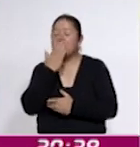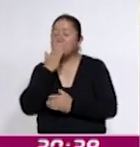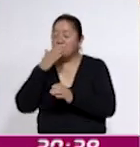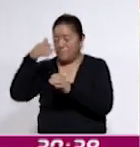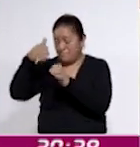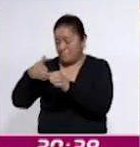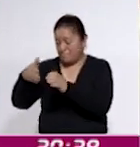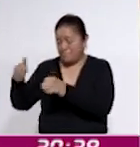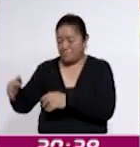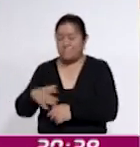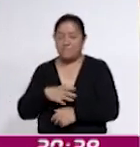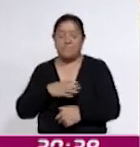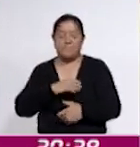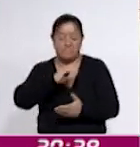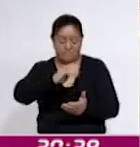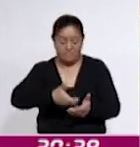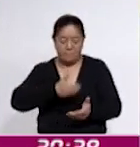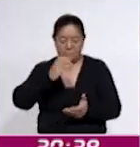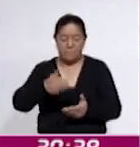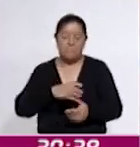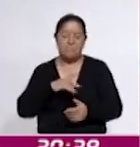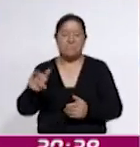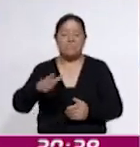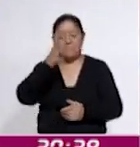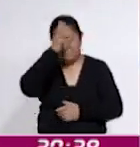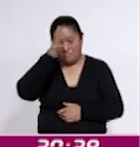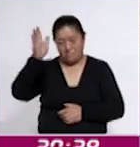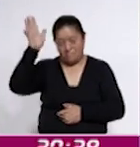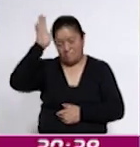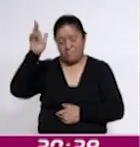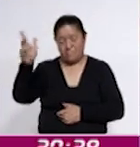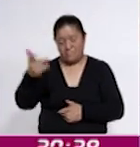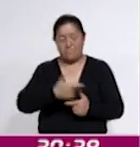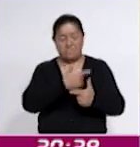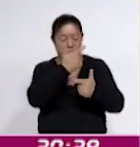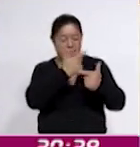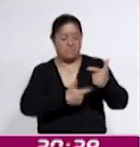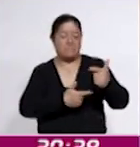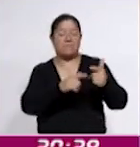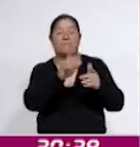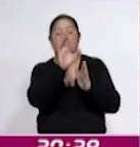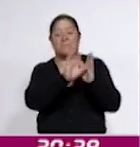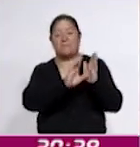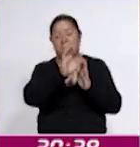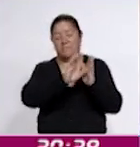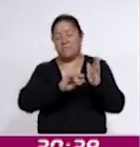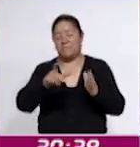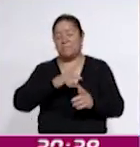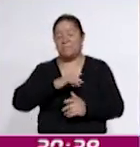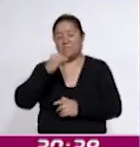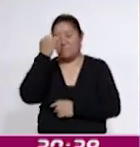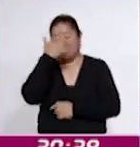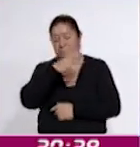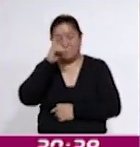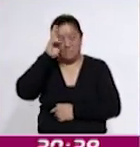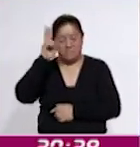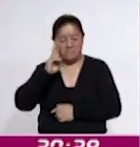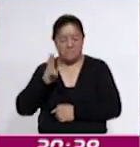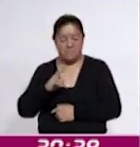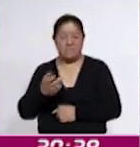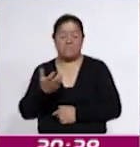vikingo, el calendario azteca, los escudos nacionales, una imagen de la Virgen y